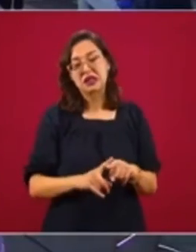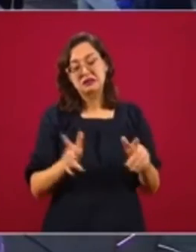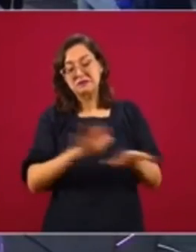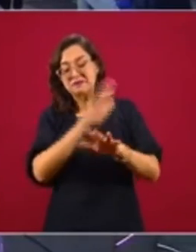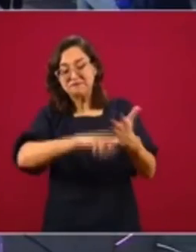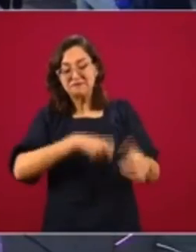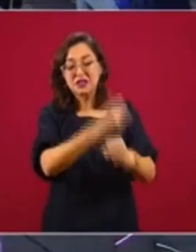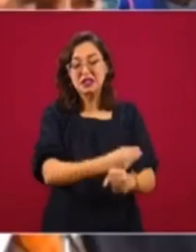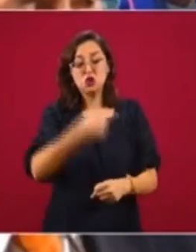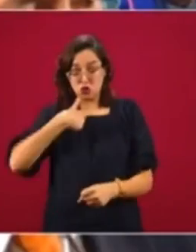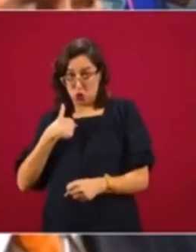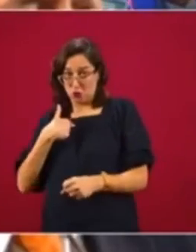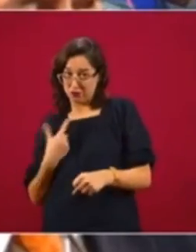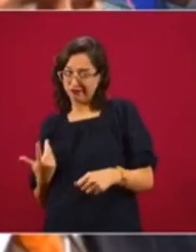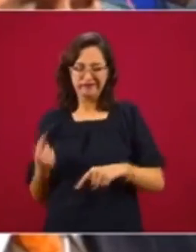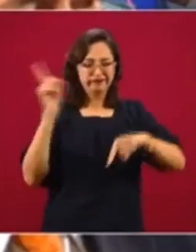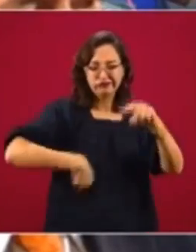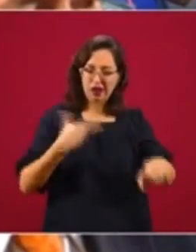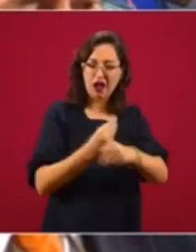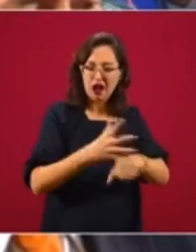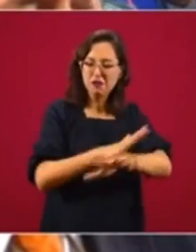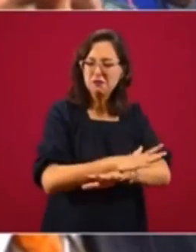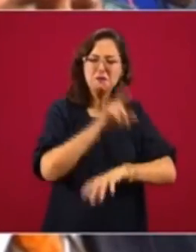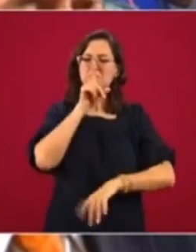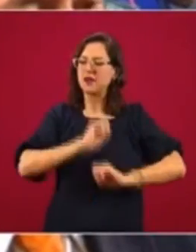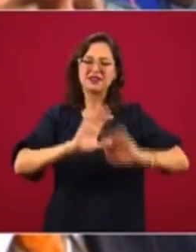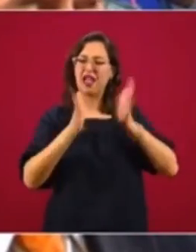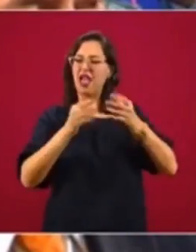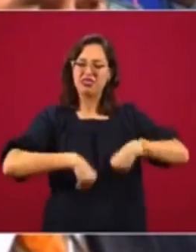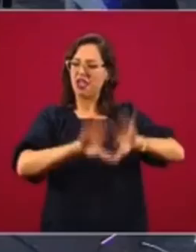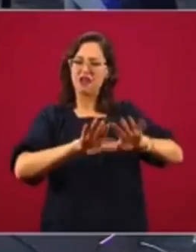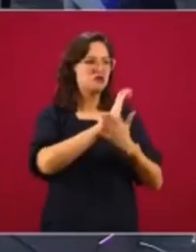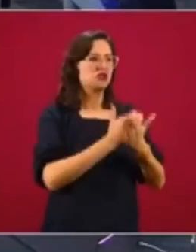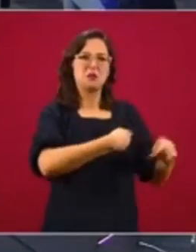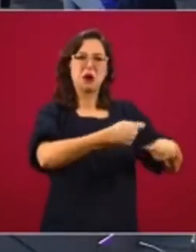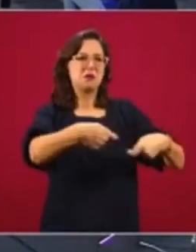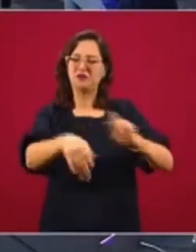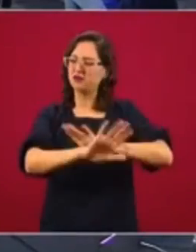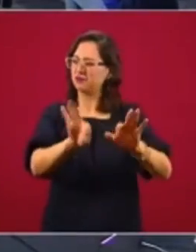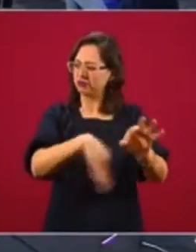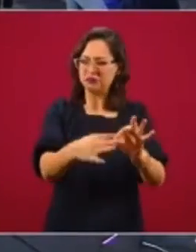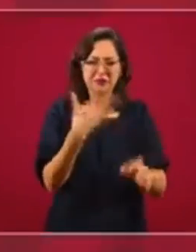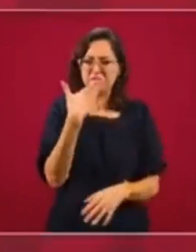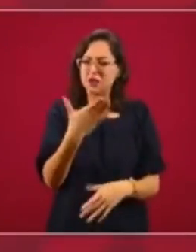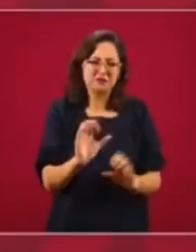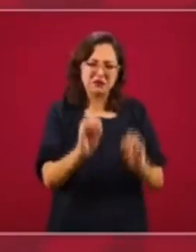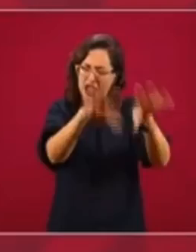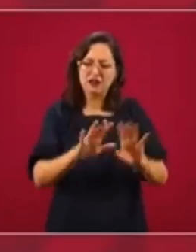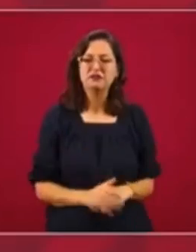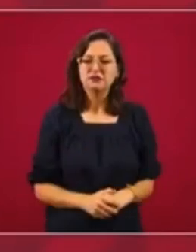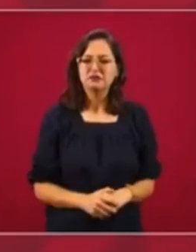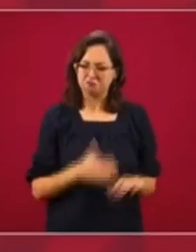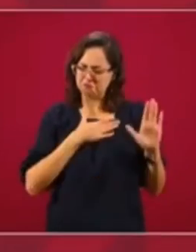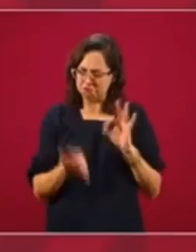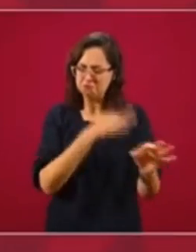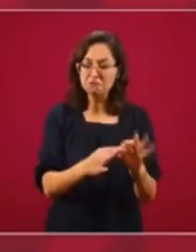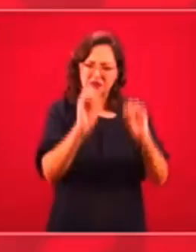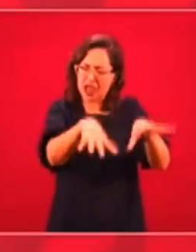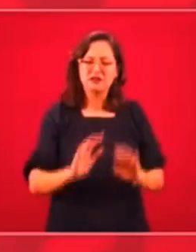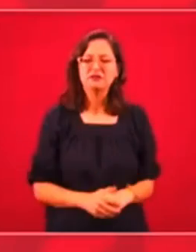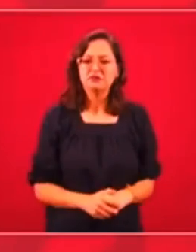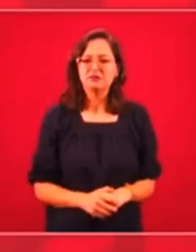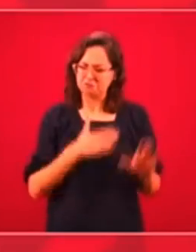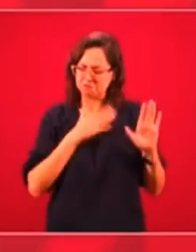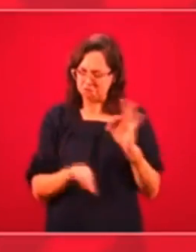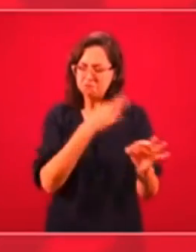en todo el sector energético. Pero estas medidas son necesarias para garantizar que no aumente el precio de la luz.